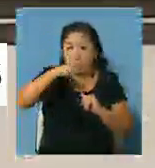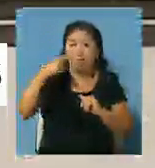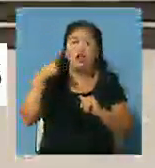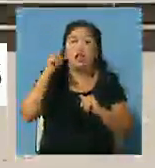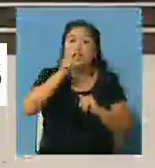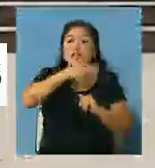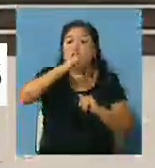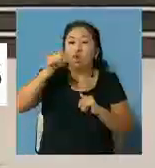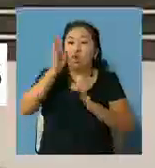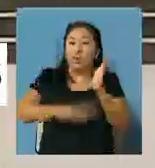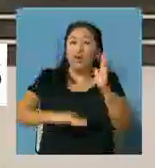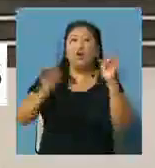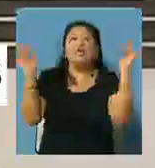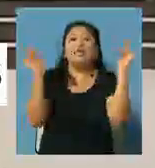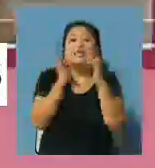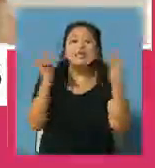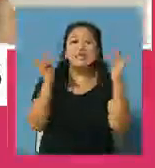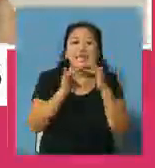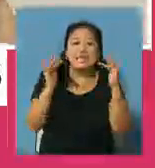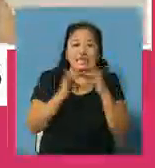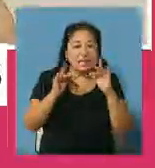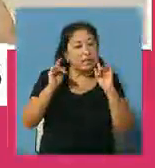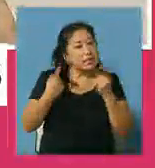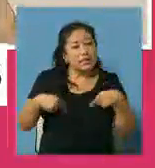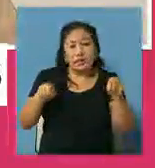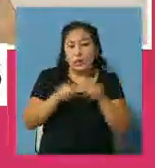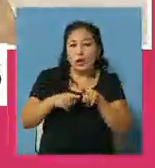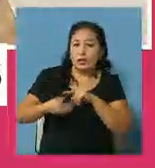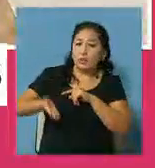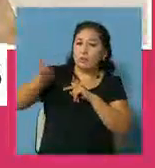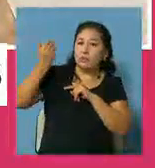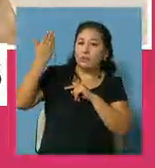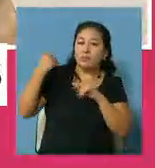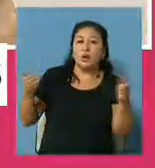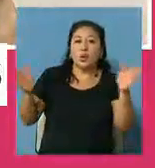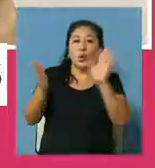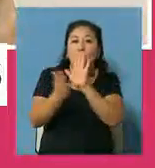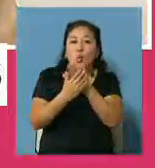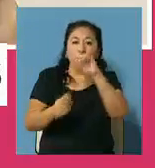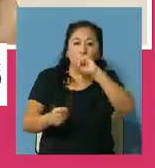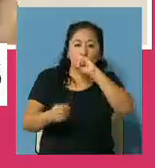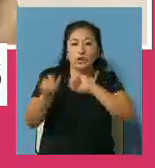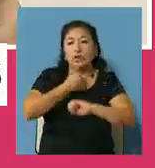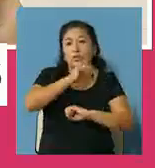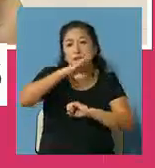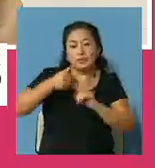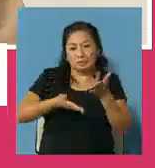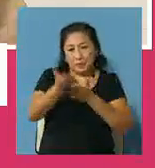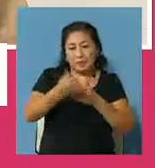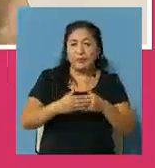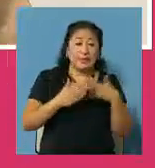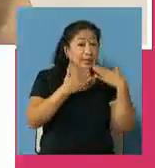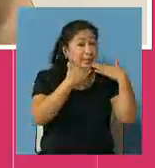Blanco va a ser de manera virtual como así se ha programado junto al Obispo y al Santuario de Río Blanco adelante ustedes